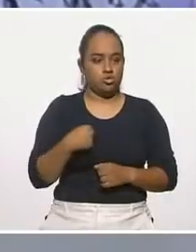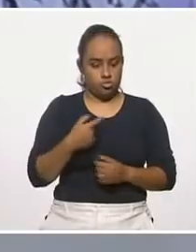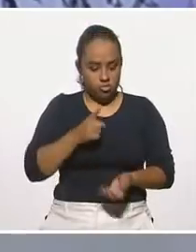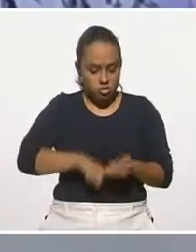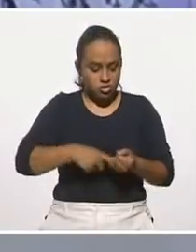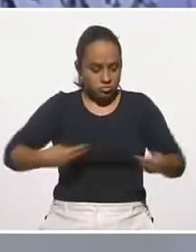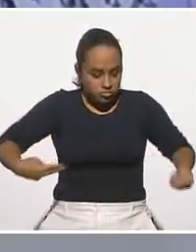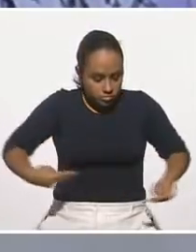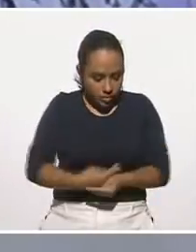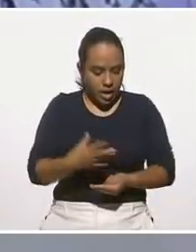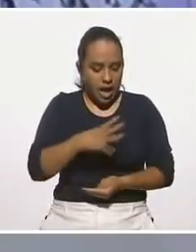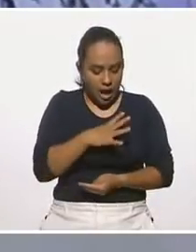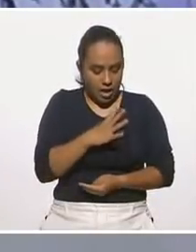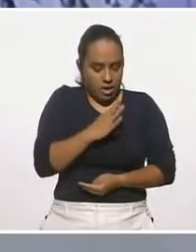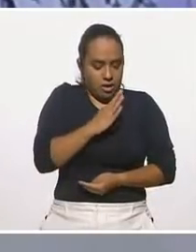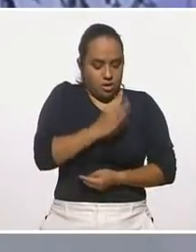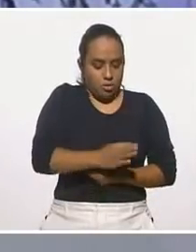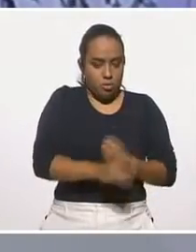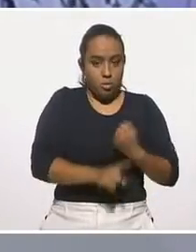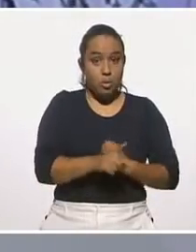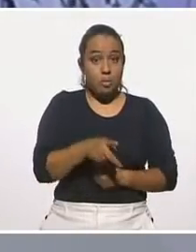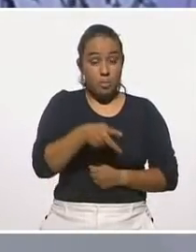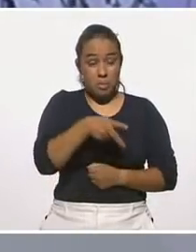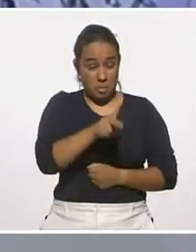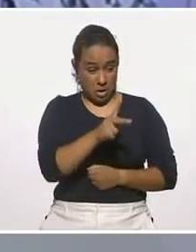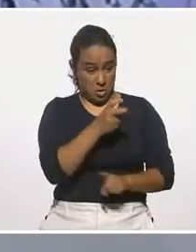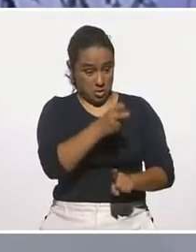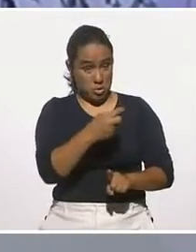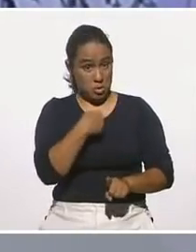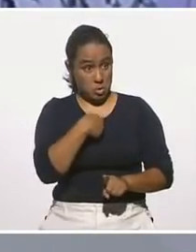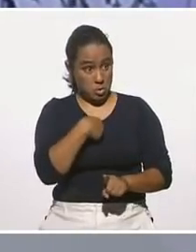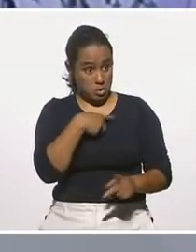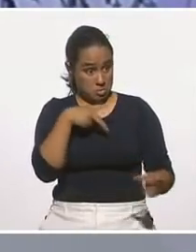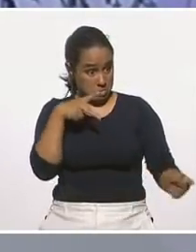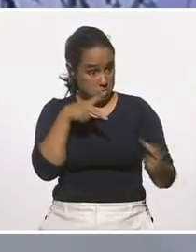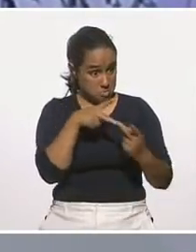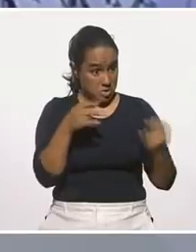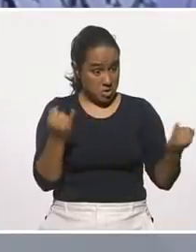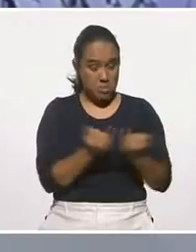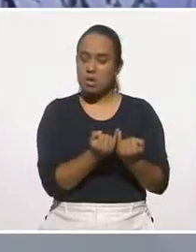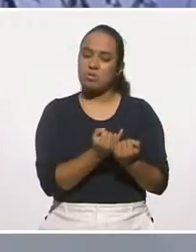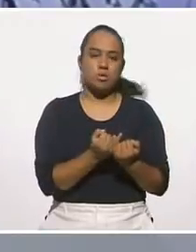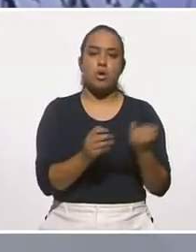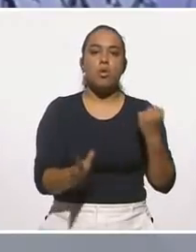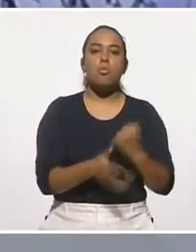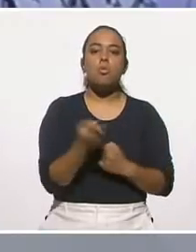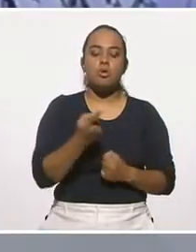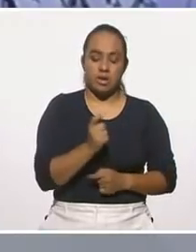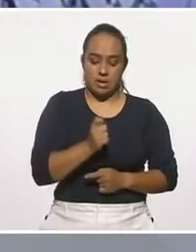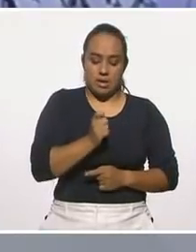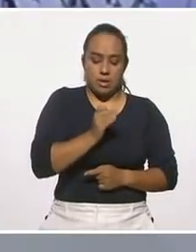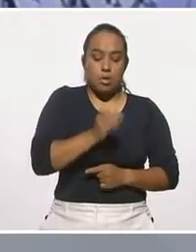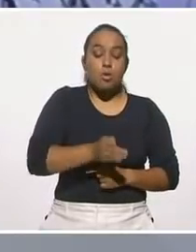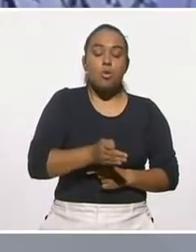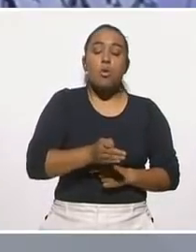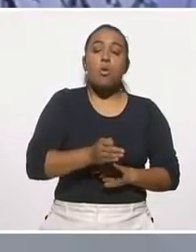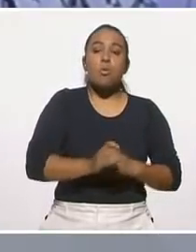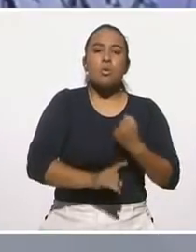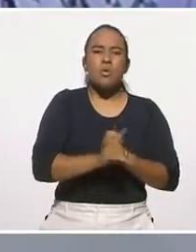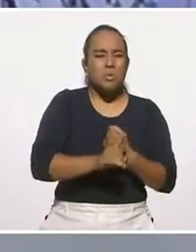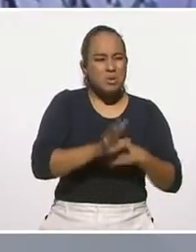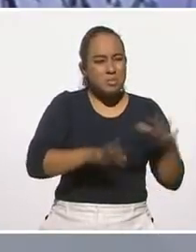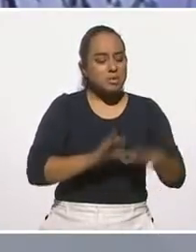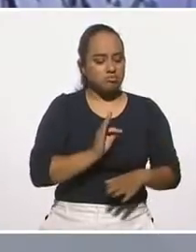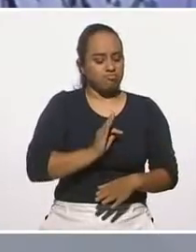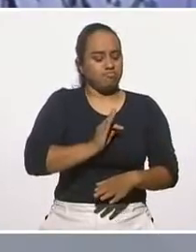resiliencia. Es postura en la cual yo no estoy muy de acuerdo porque considero que la resiliencia se aprende y es